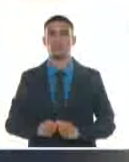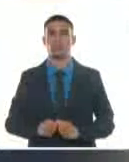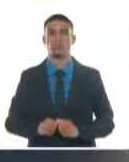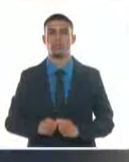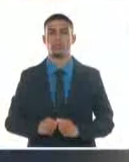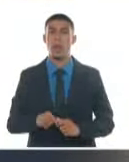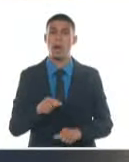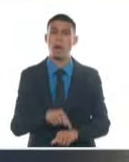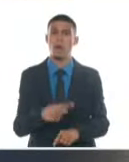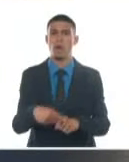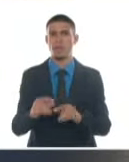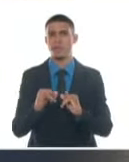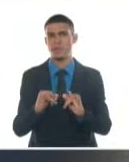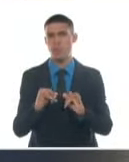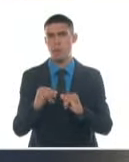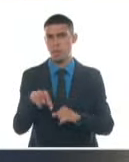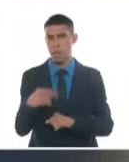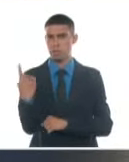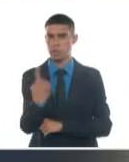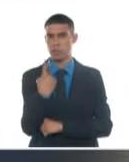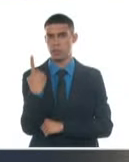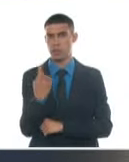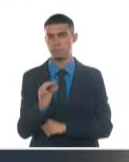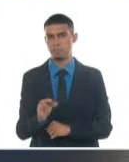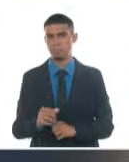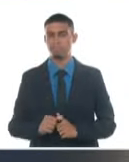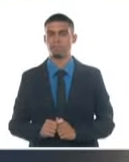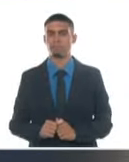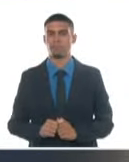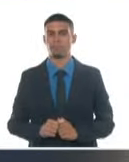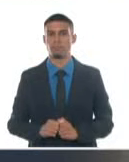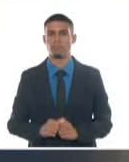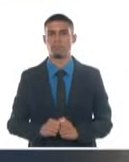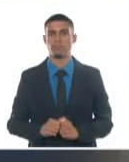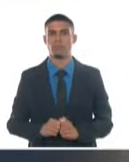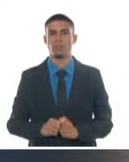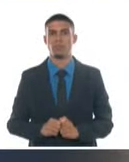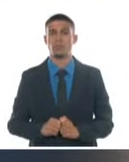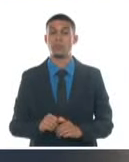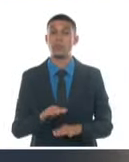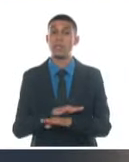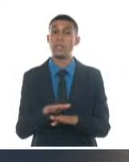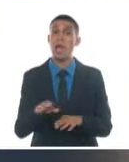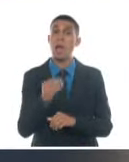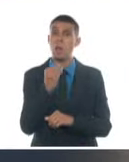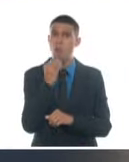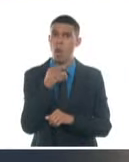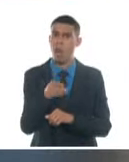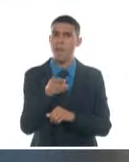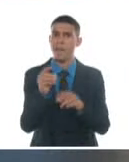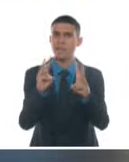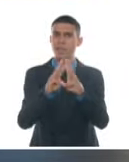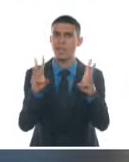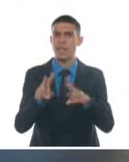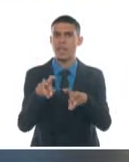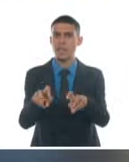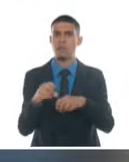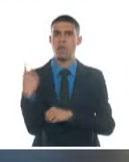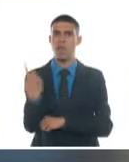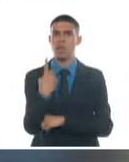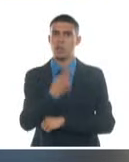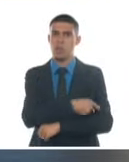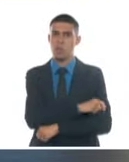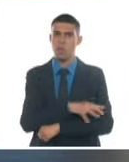Tiempo para nuestro rápido repaso por otras informaciones del ámbito nacional. Ya está disponible en el sitio web de la Asamblea Nacional del Poder